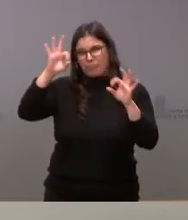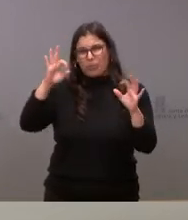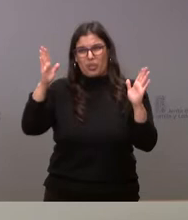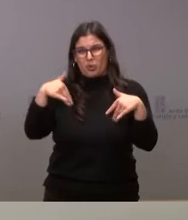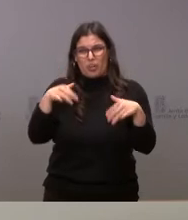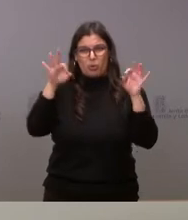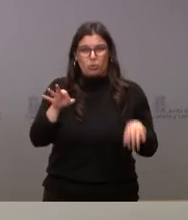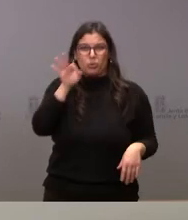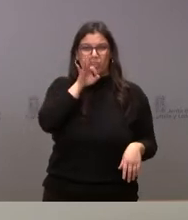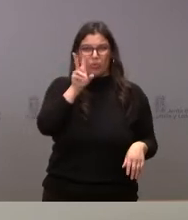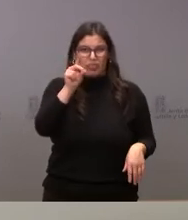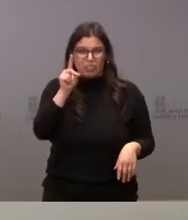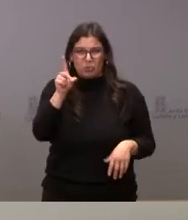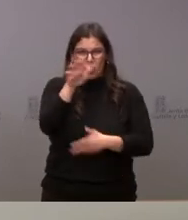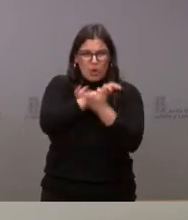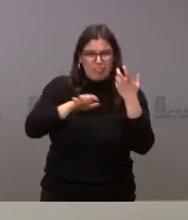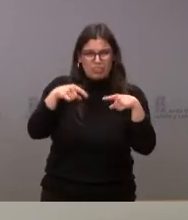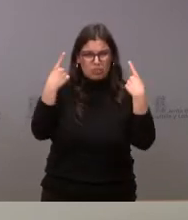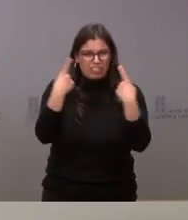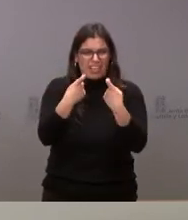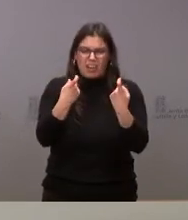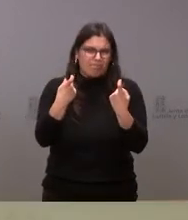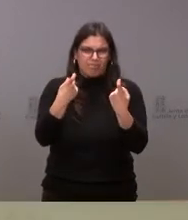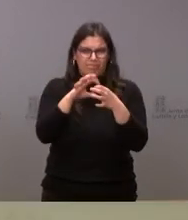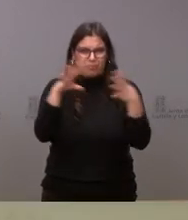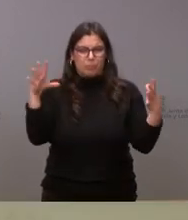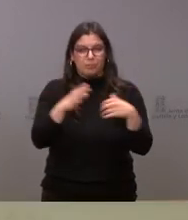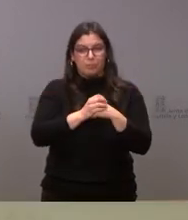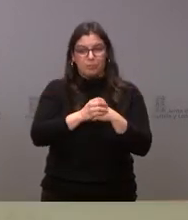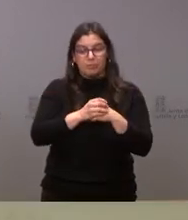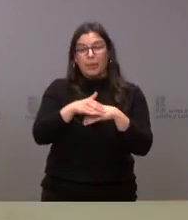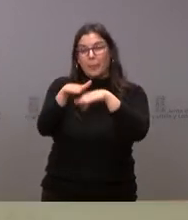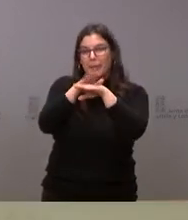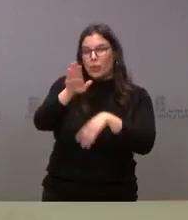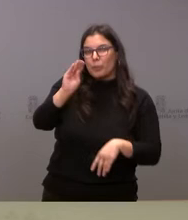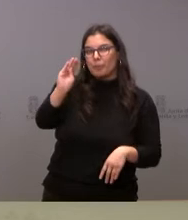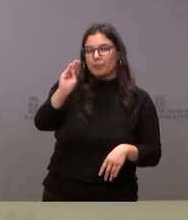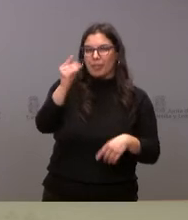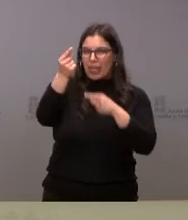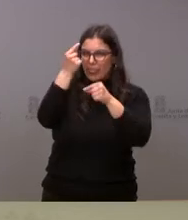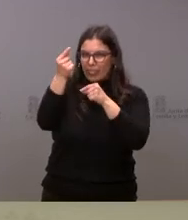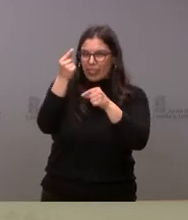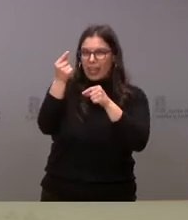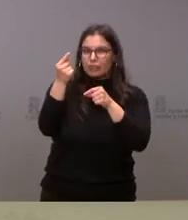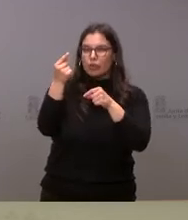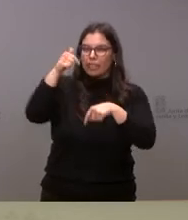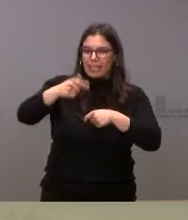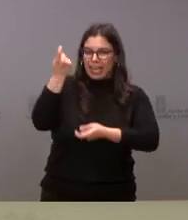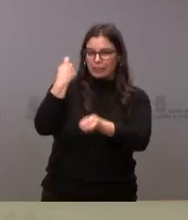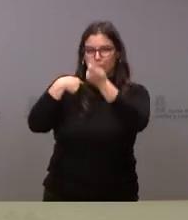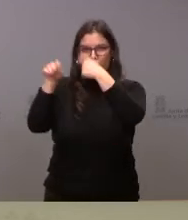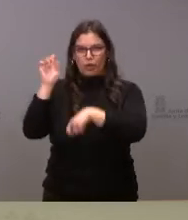en pleno siglo XXI, un conflicto de estas características. ¿Tiene datos sobre esas exportaciones?